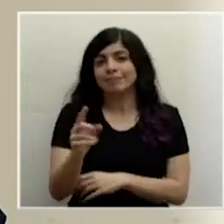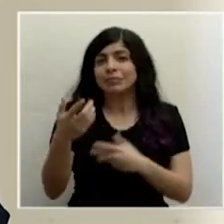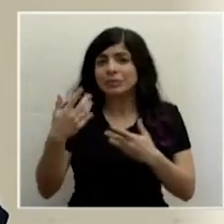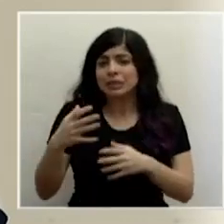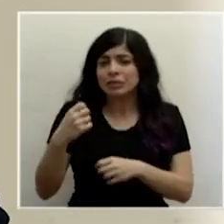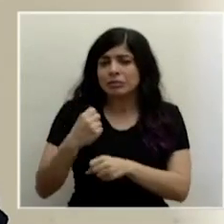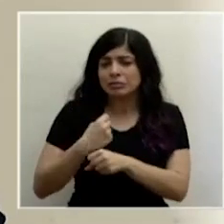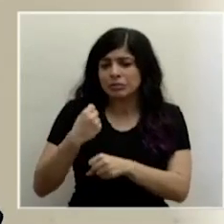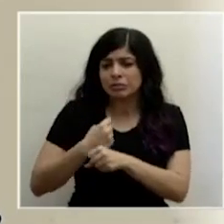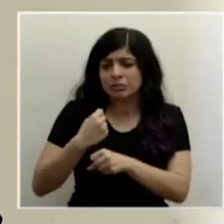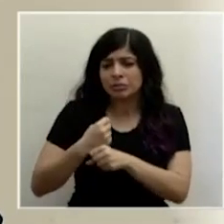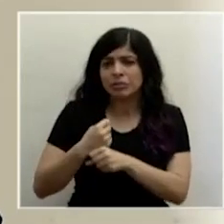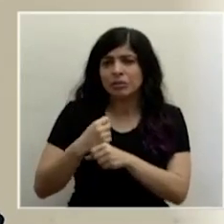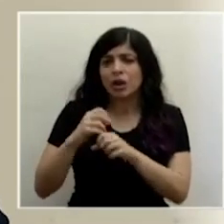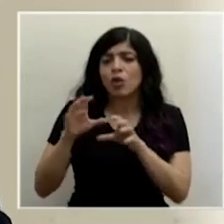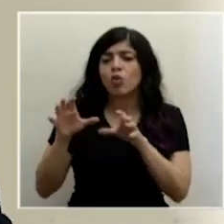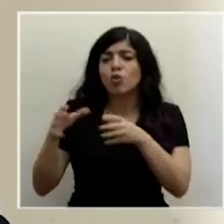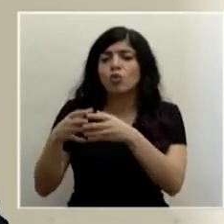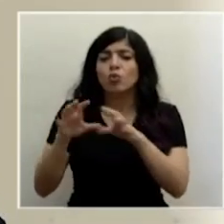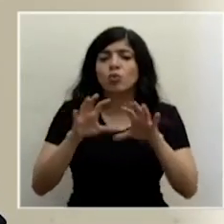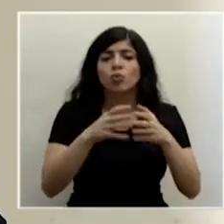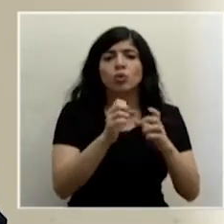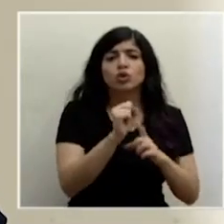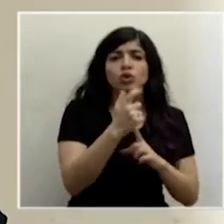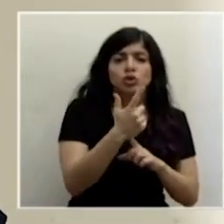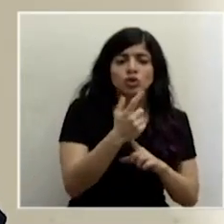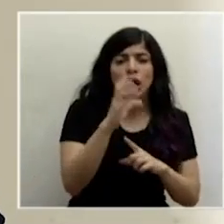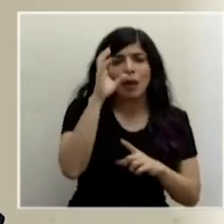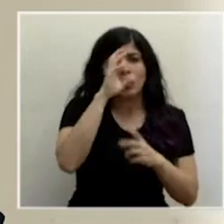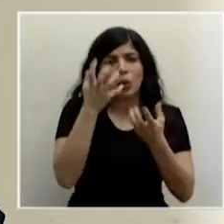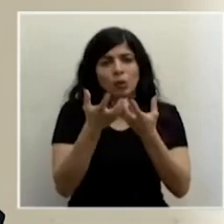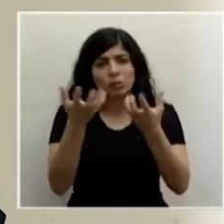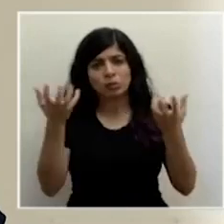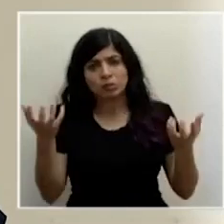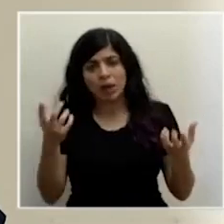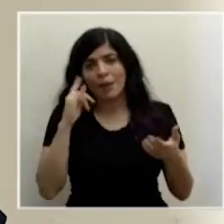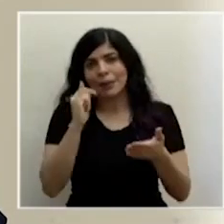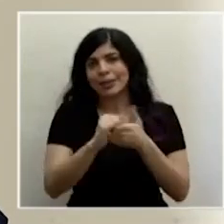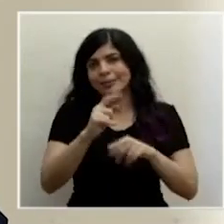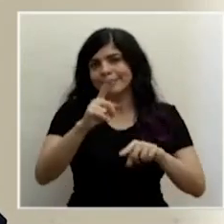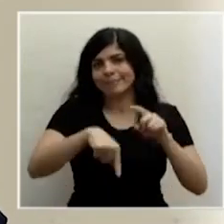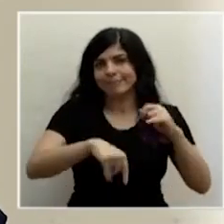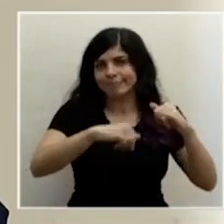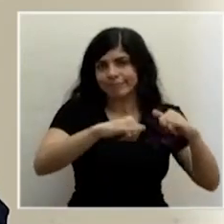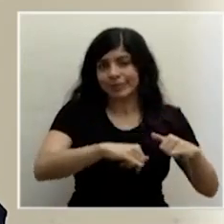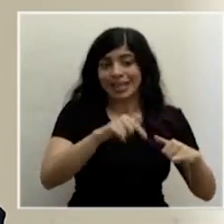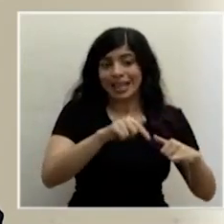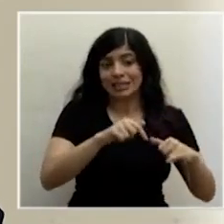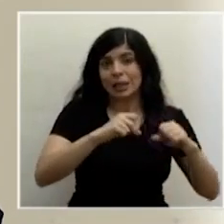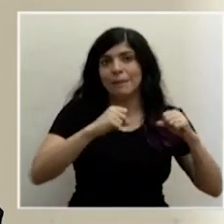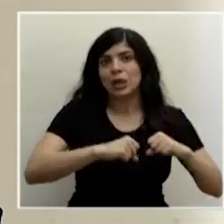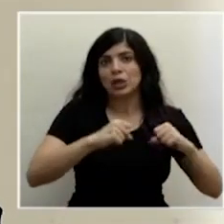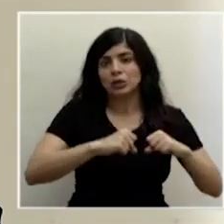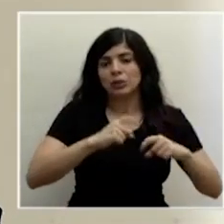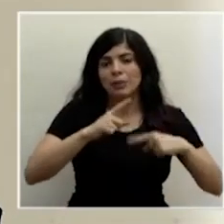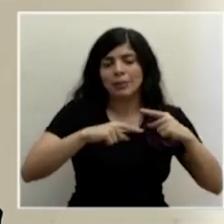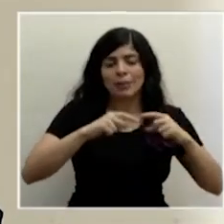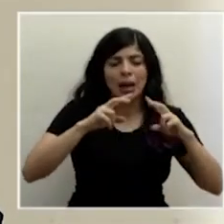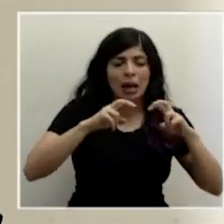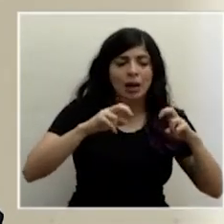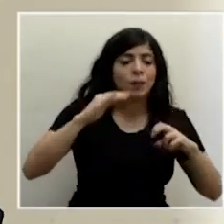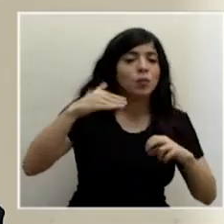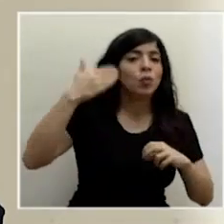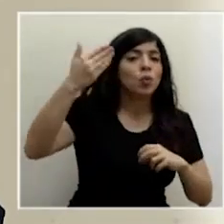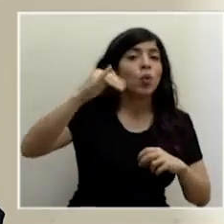bajo este concepto de la burbuja social y el distanciamiento que debe haber, y esto muy posiblemente lo vamos a valorar en el mes de